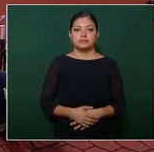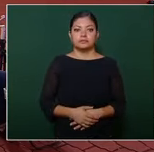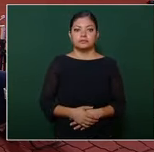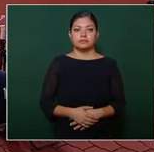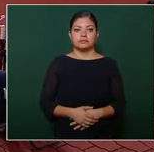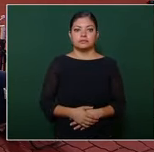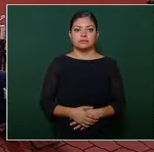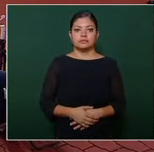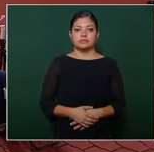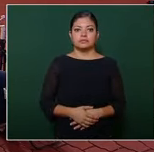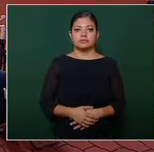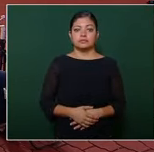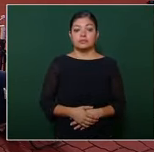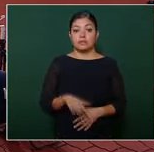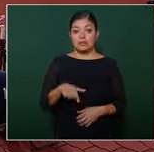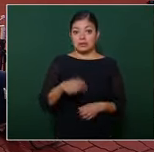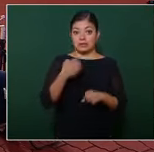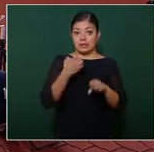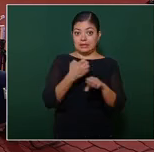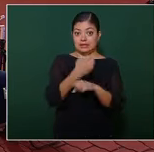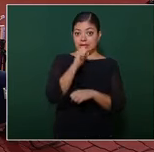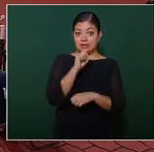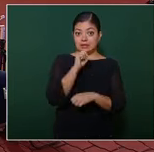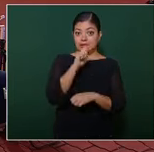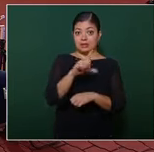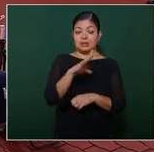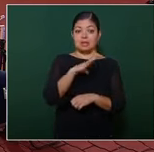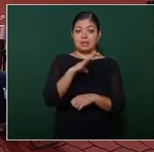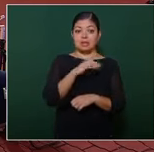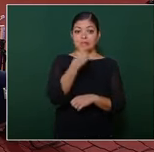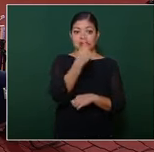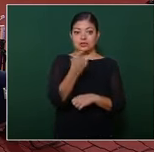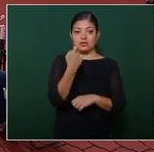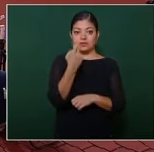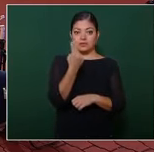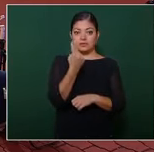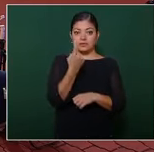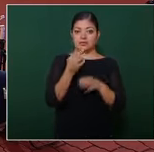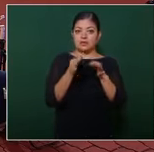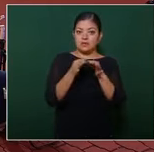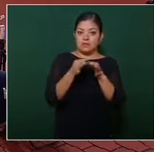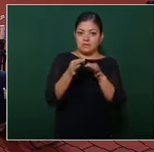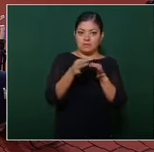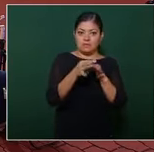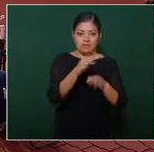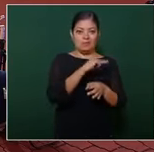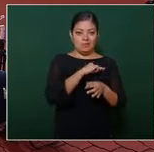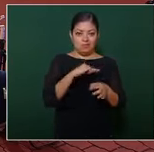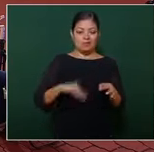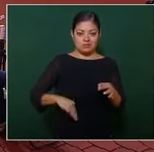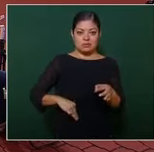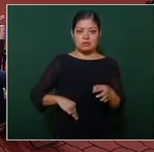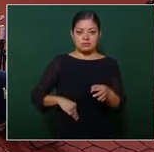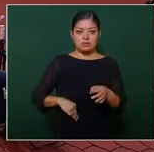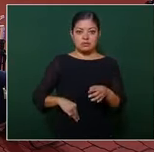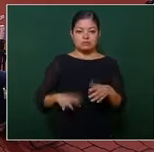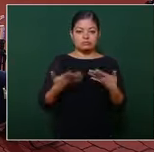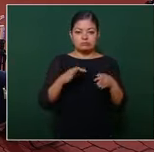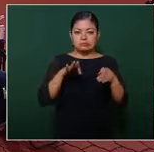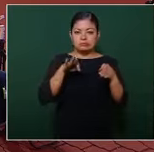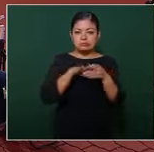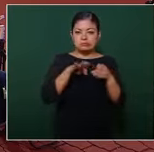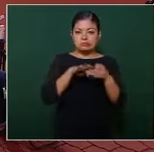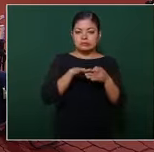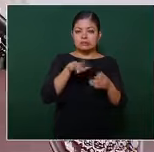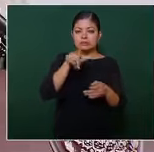El estado de Jalisco tiene 125 municipios, aproximadamente más de 78